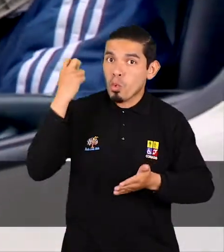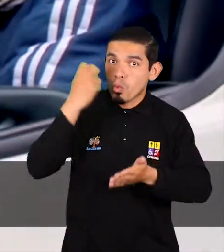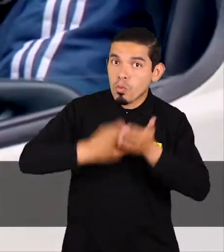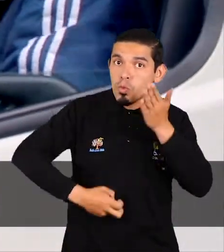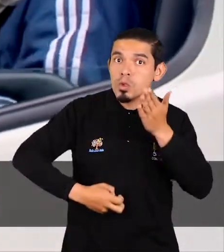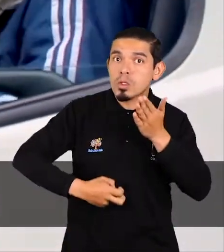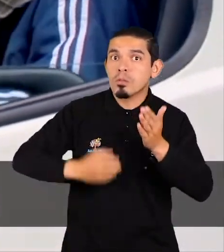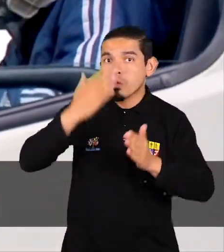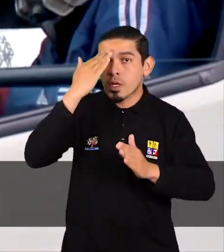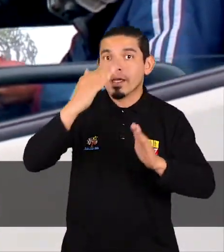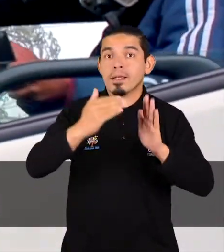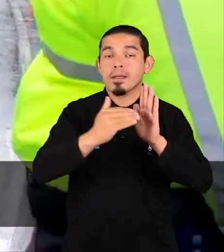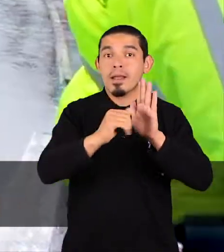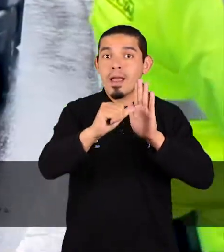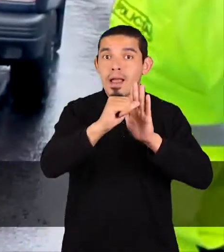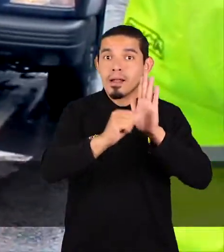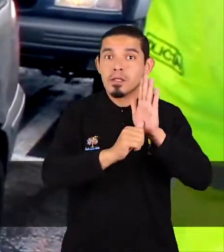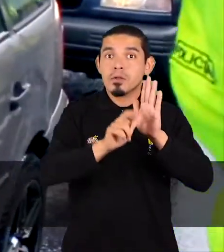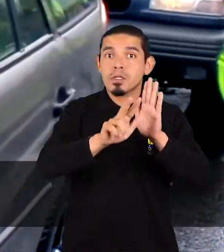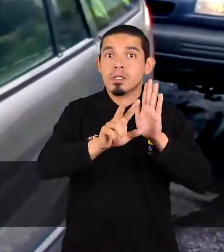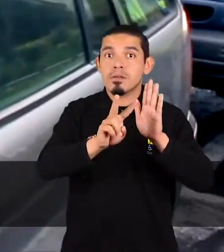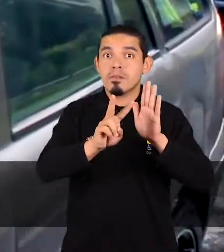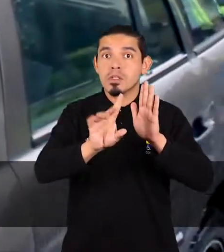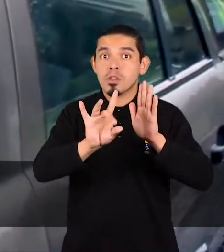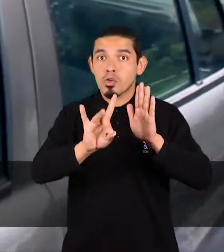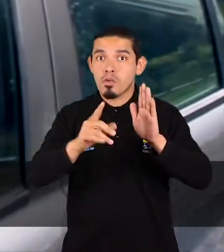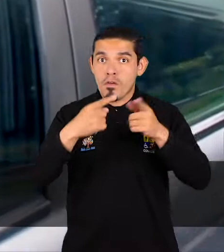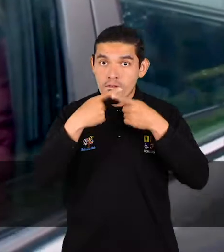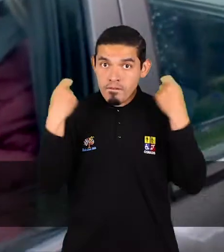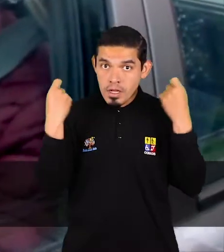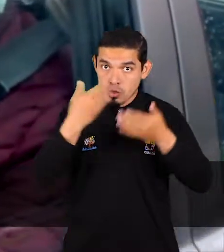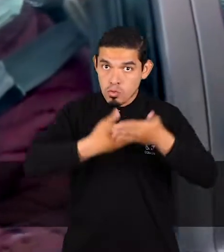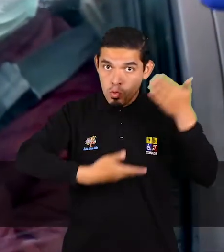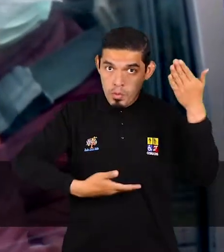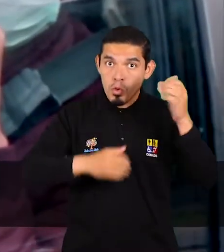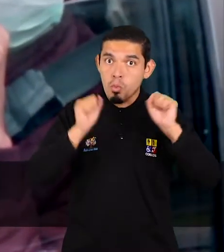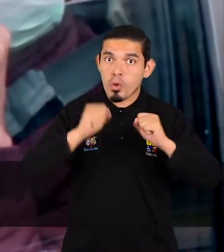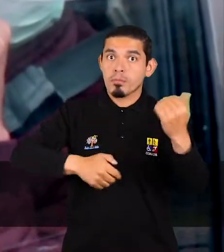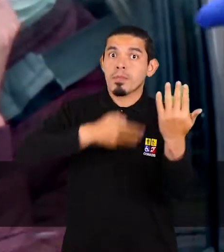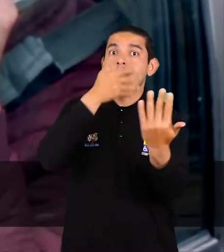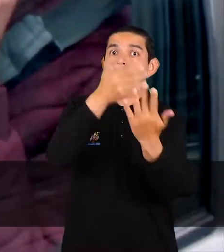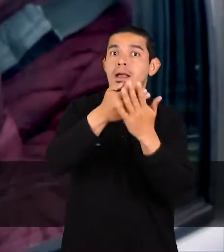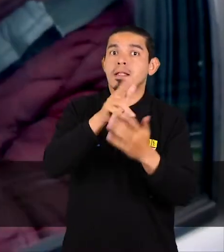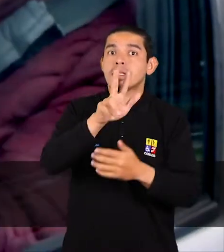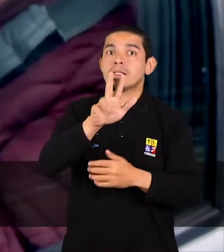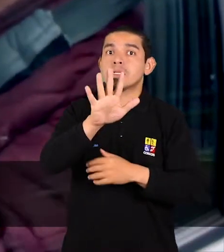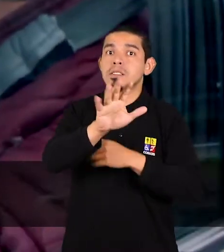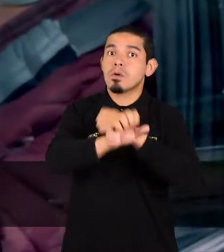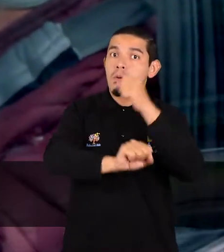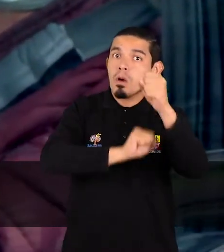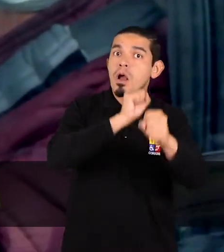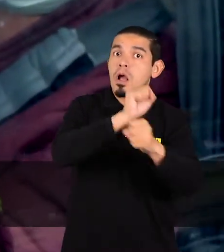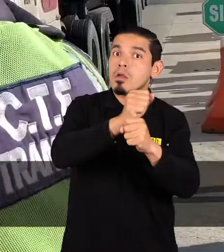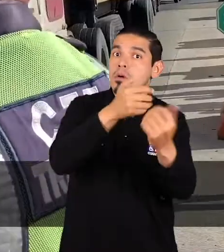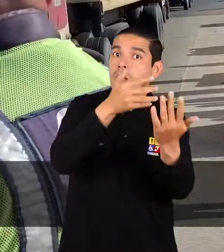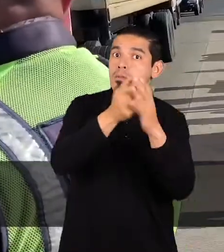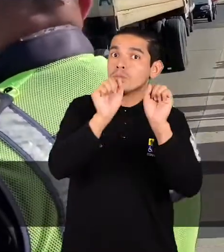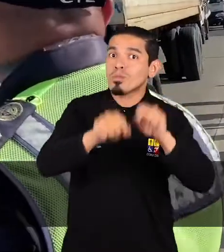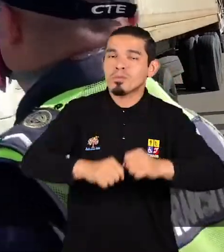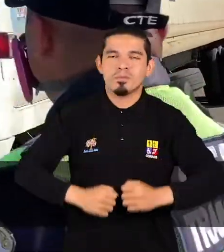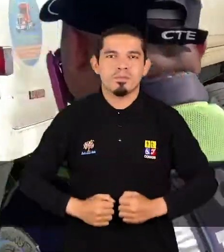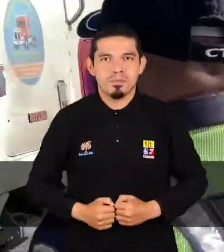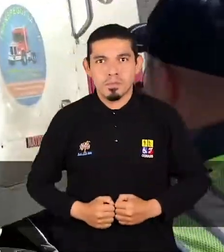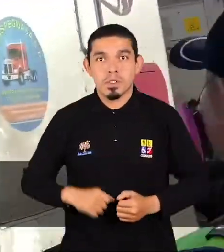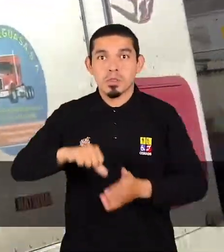que establece el artículo 328, de falsificación y uso de documentos, donde inclusive iría a una pena de tres a cinco años de prisión. Los